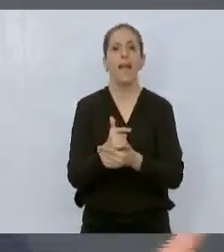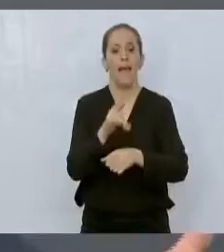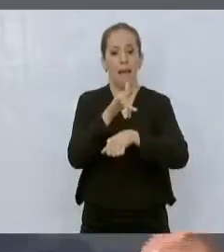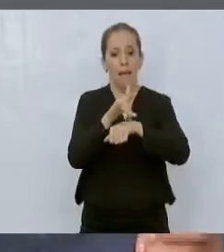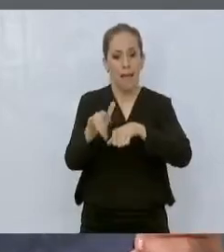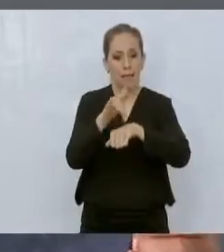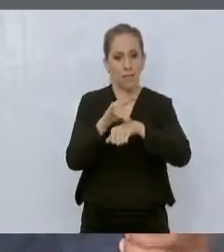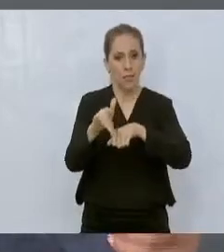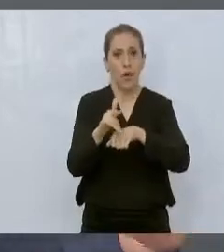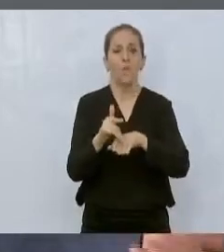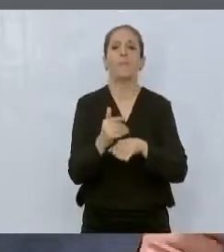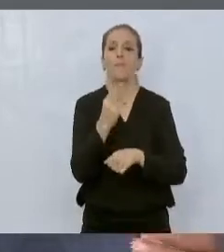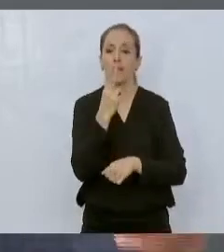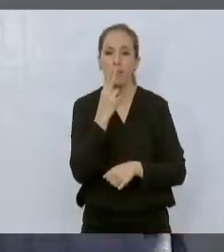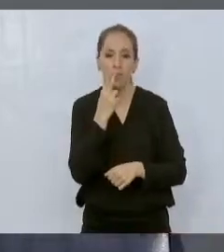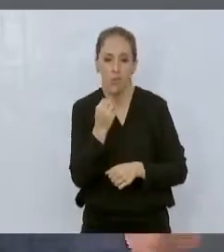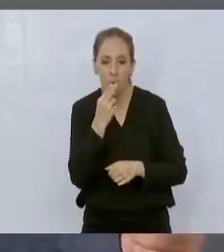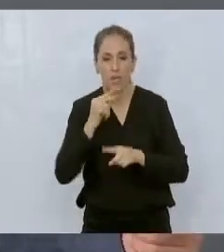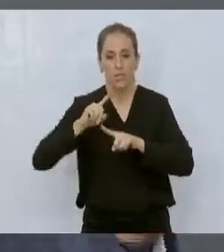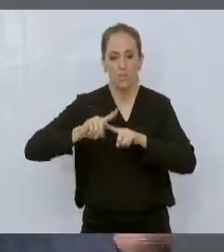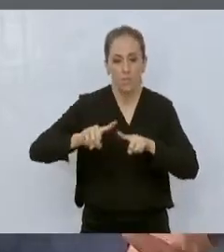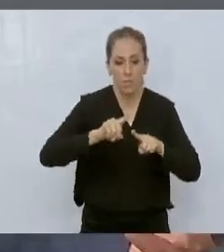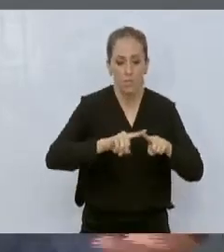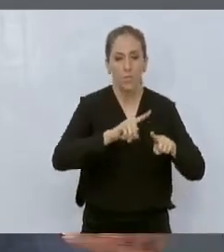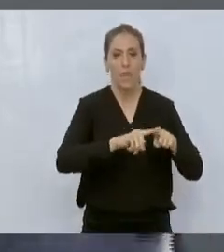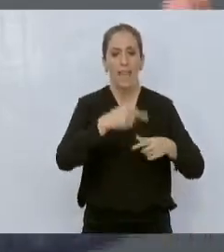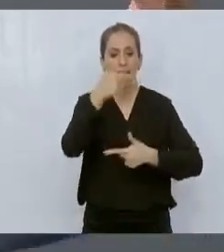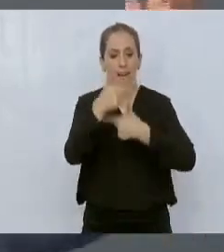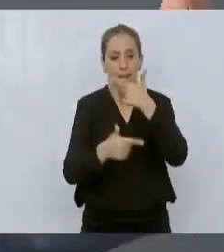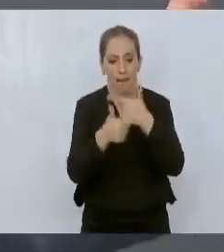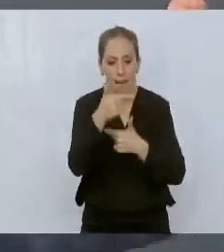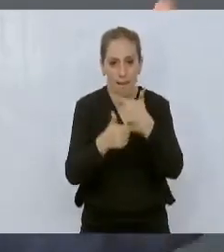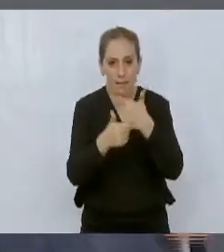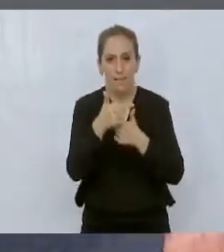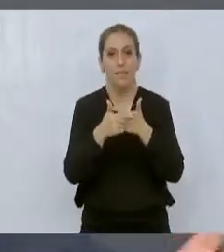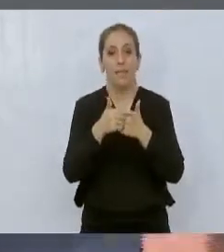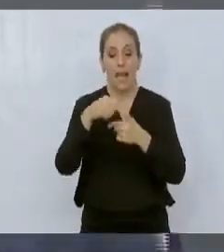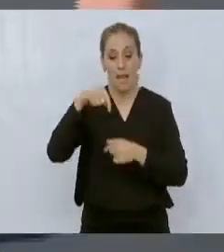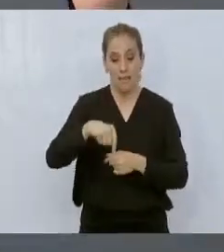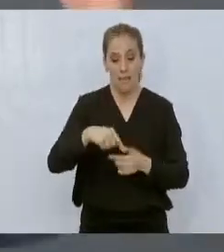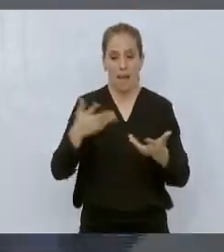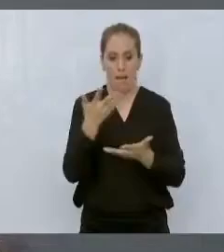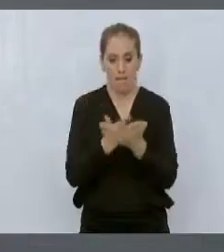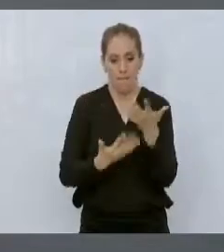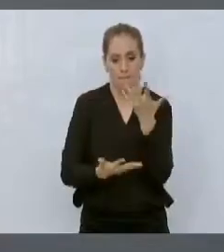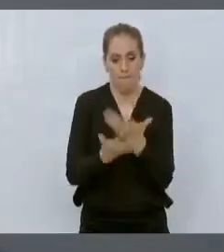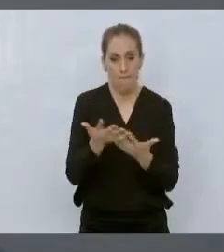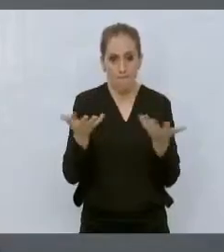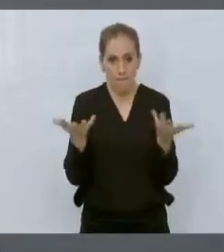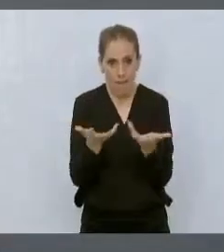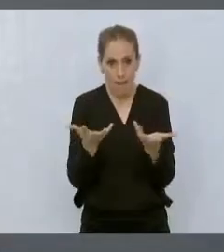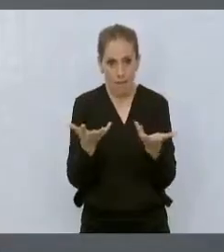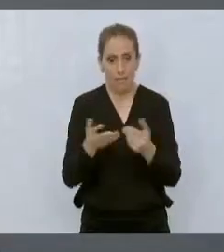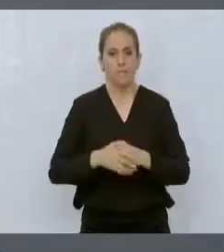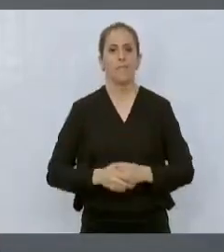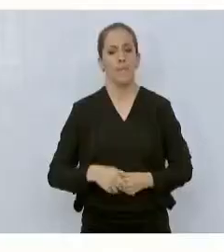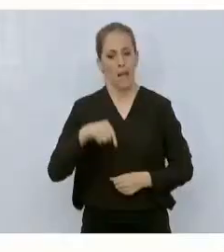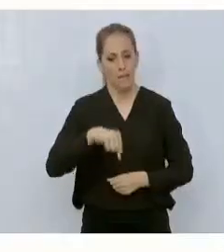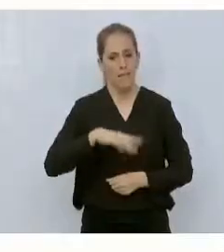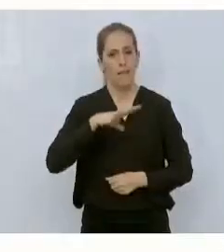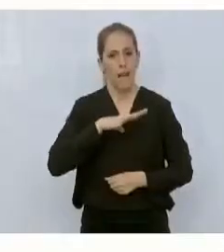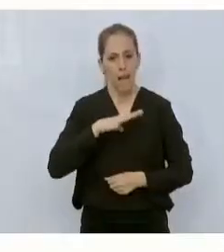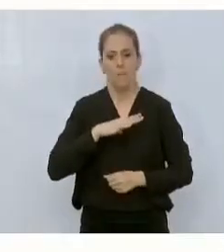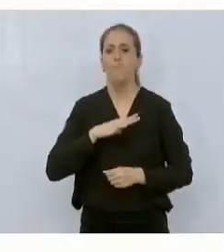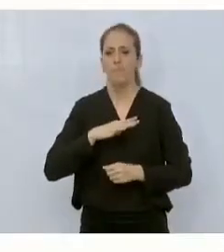conservas a base de naranja, limones, que son muy apetecibles en la zona y como tenemos una parte de mucha comunicación,